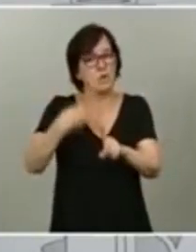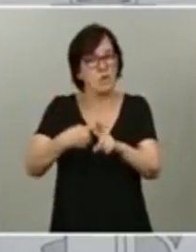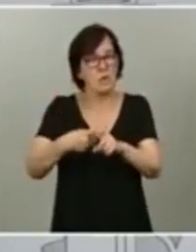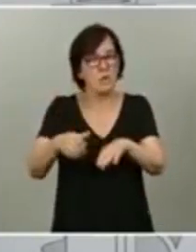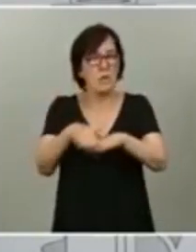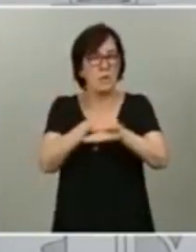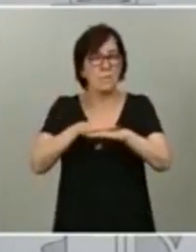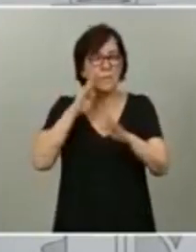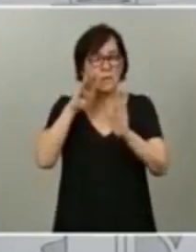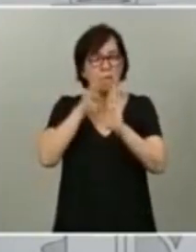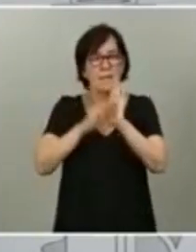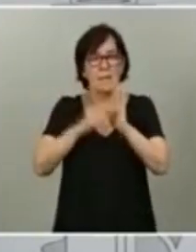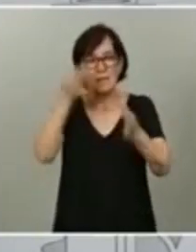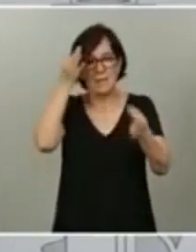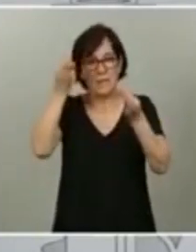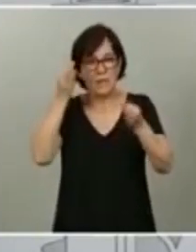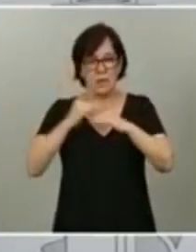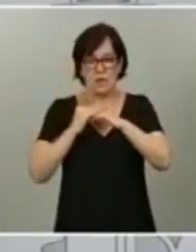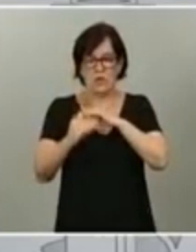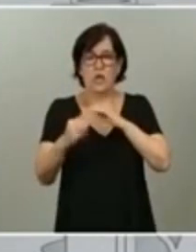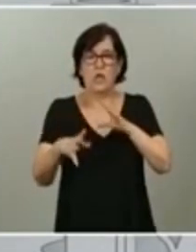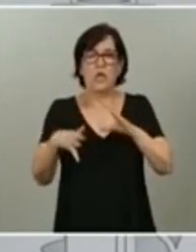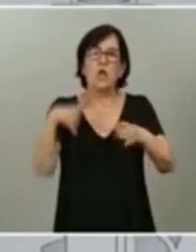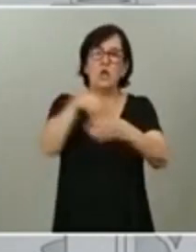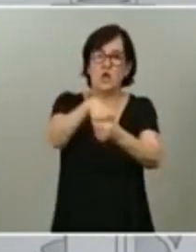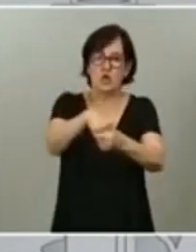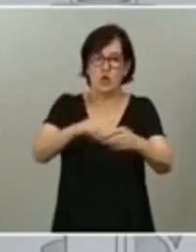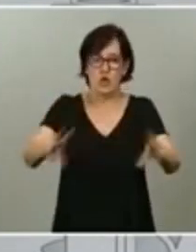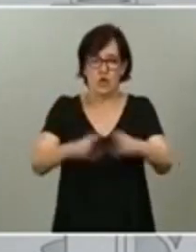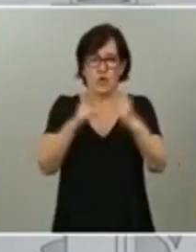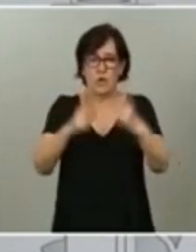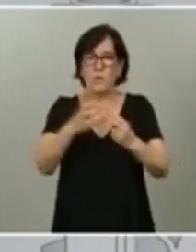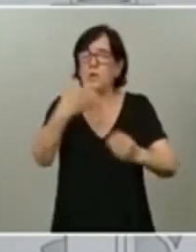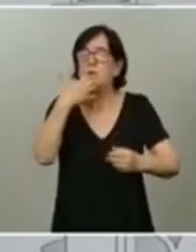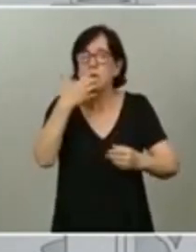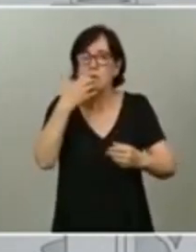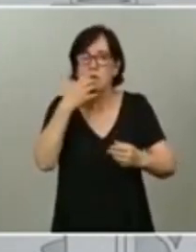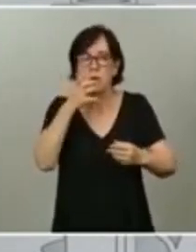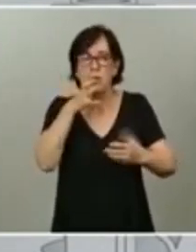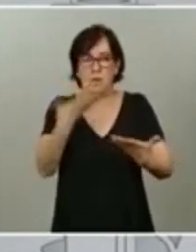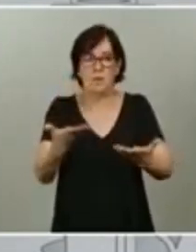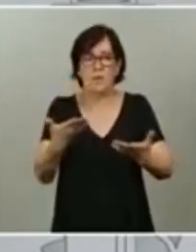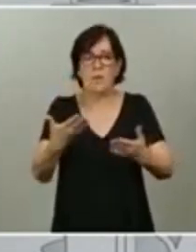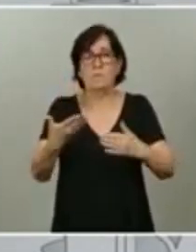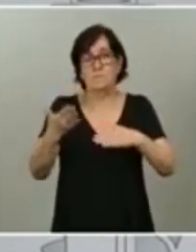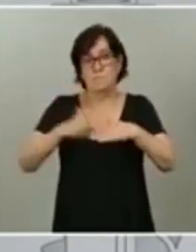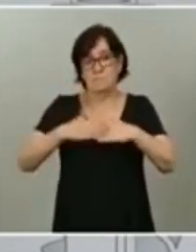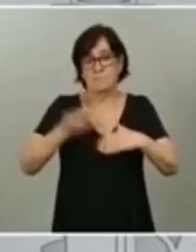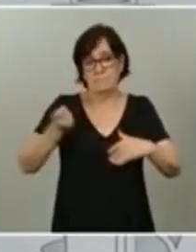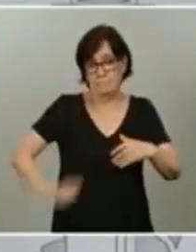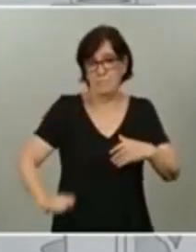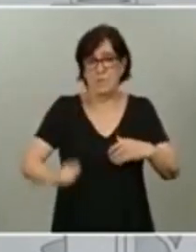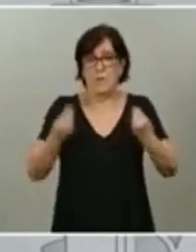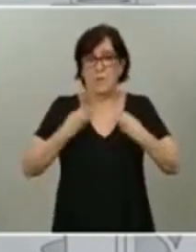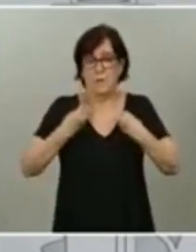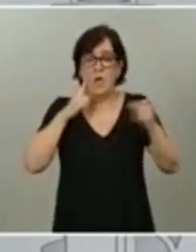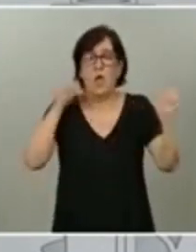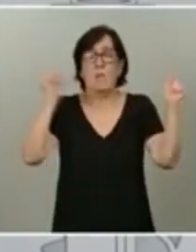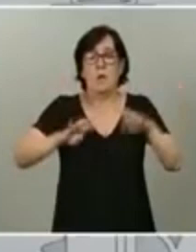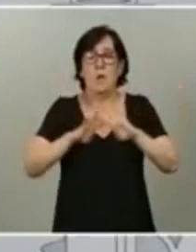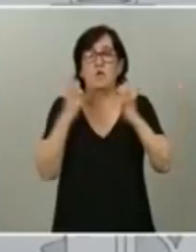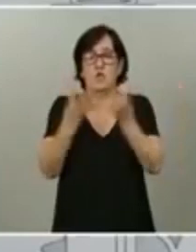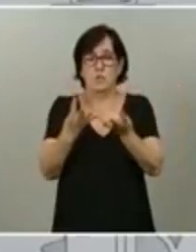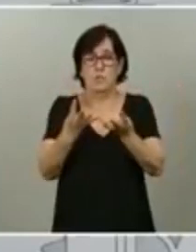sostenibilidad y de inclusión social, como es, por ejemplo, el ingreso mínimo vital aprobado por el Congreso de los Diputados